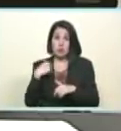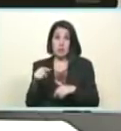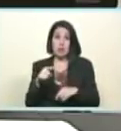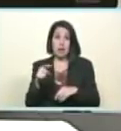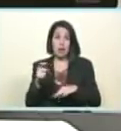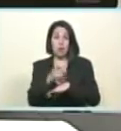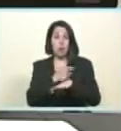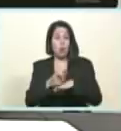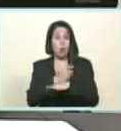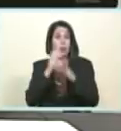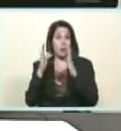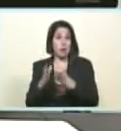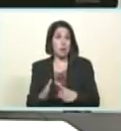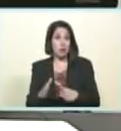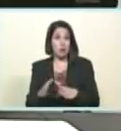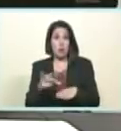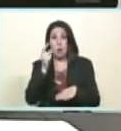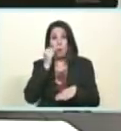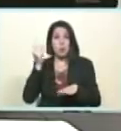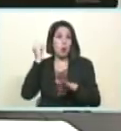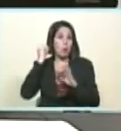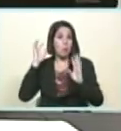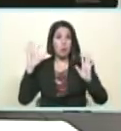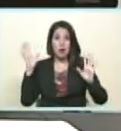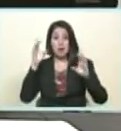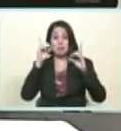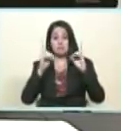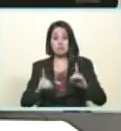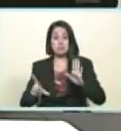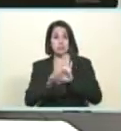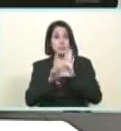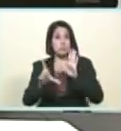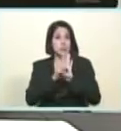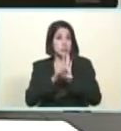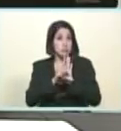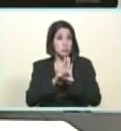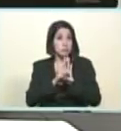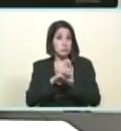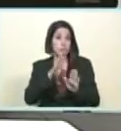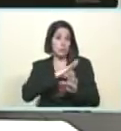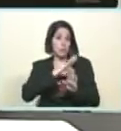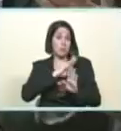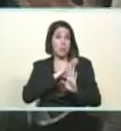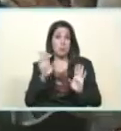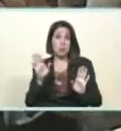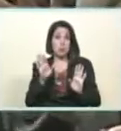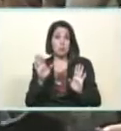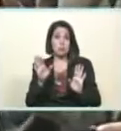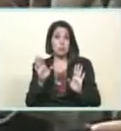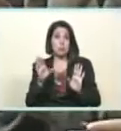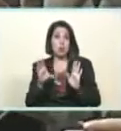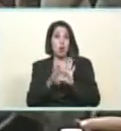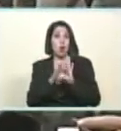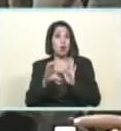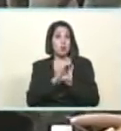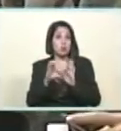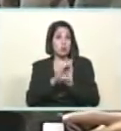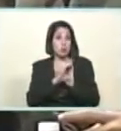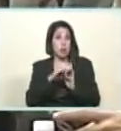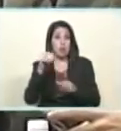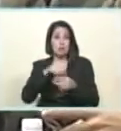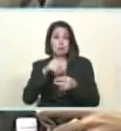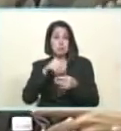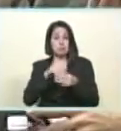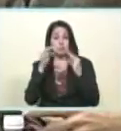Cúcuta con las mafias de Maicao hablo de mafias contra la moneda venezolana se roban el billete